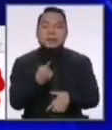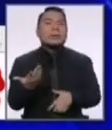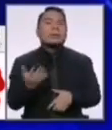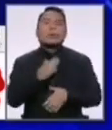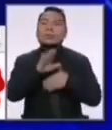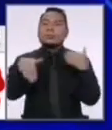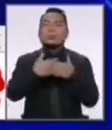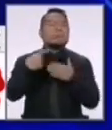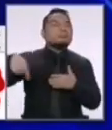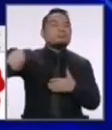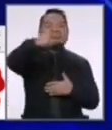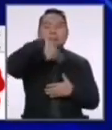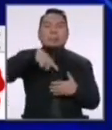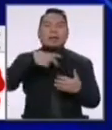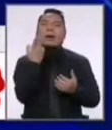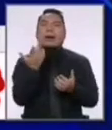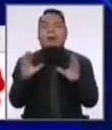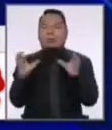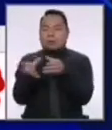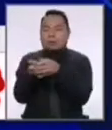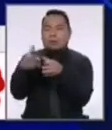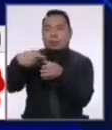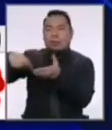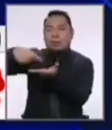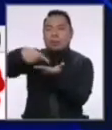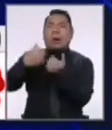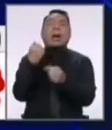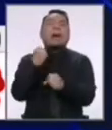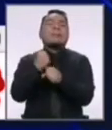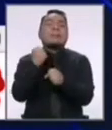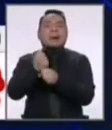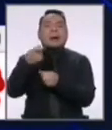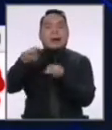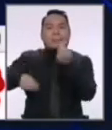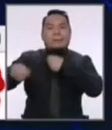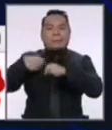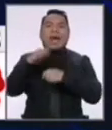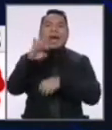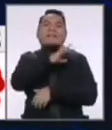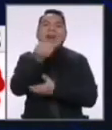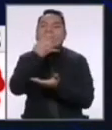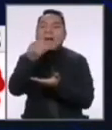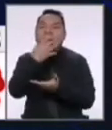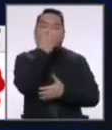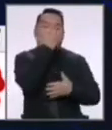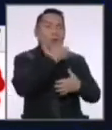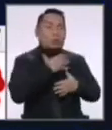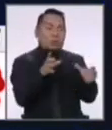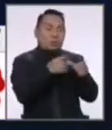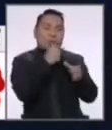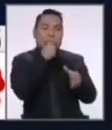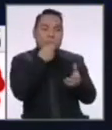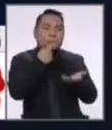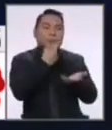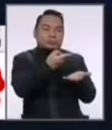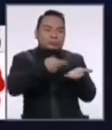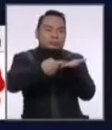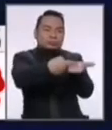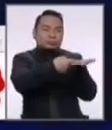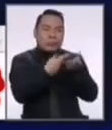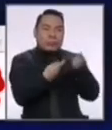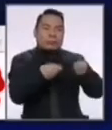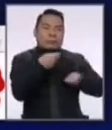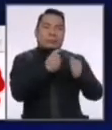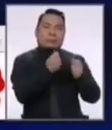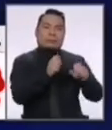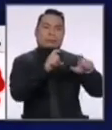monopolios que los hemos visto abusar, el monopolio de farmacias, el oligopolio de oxígeno que consiguieron leyes con nombre propia.